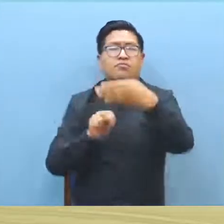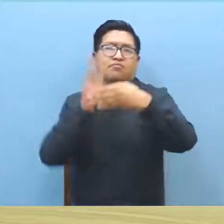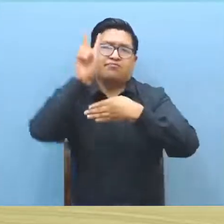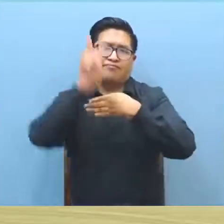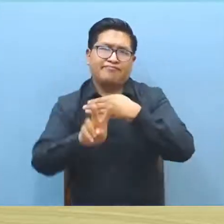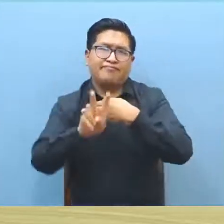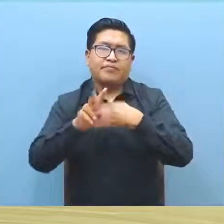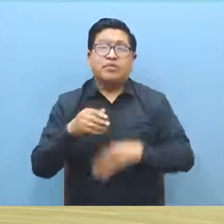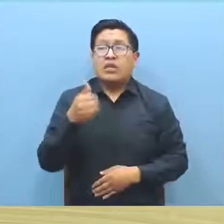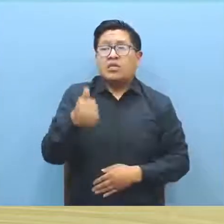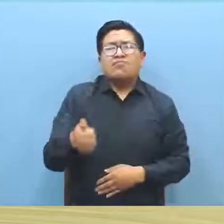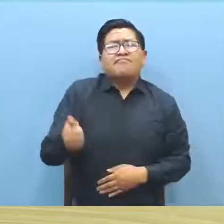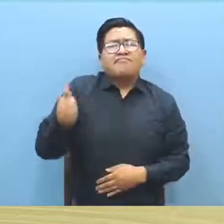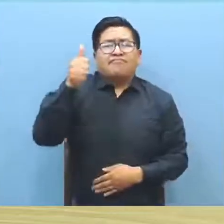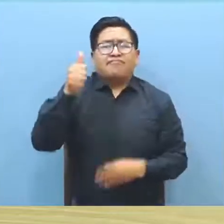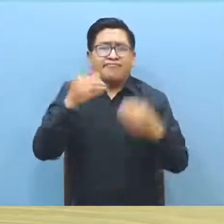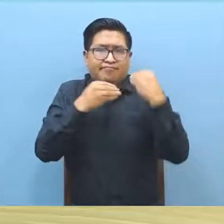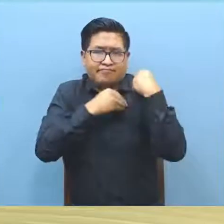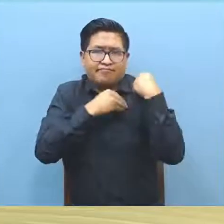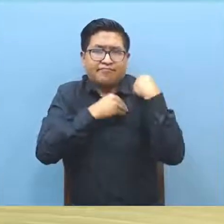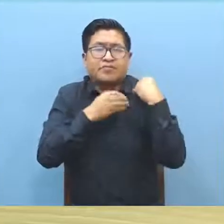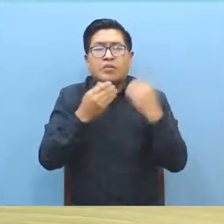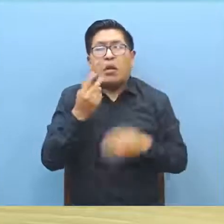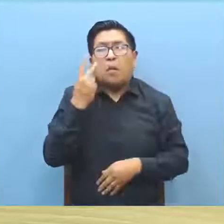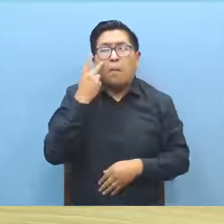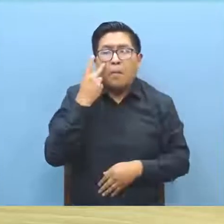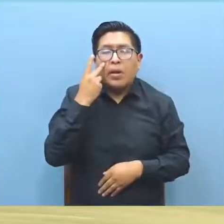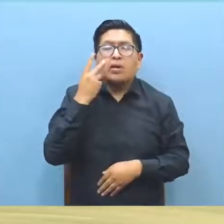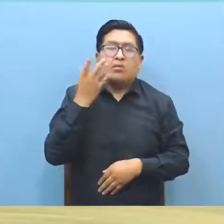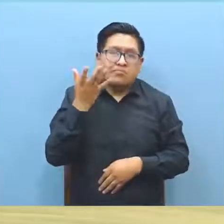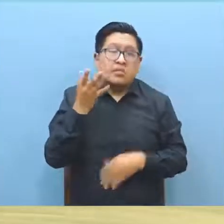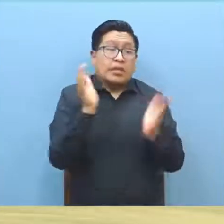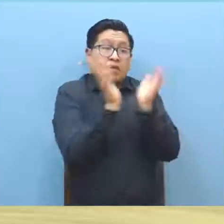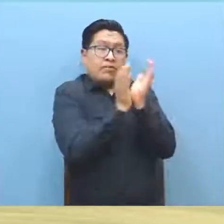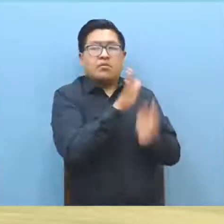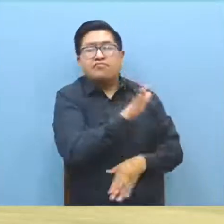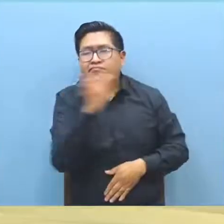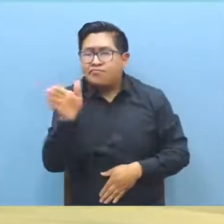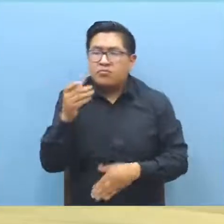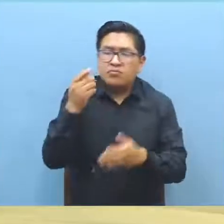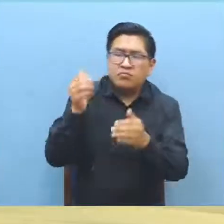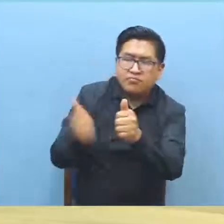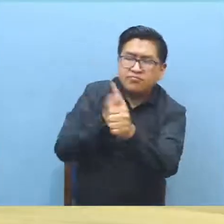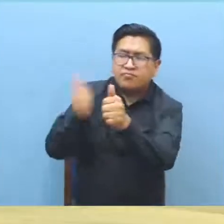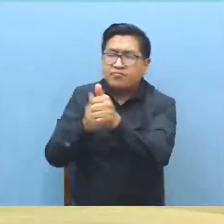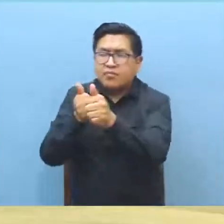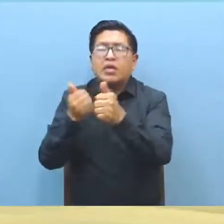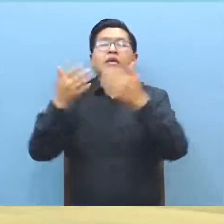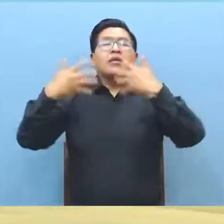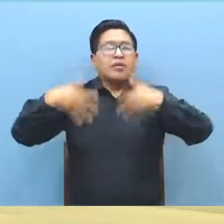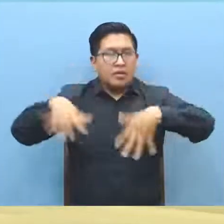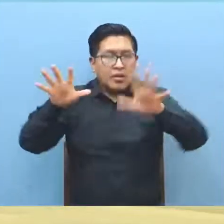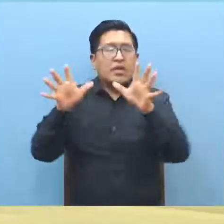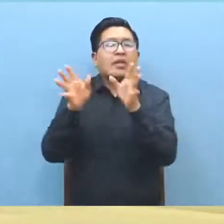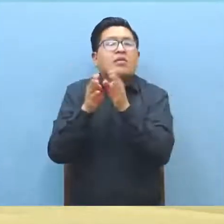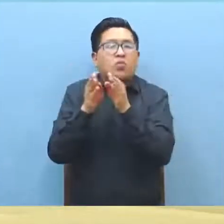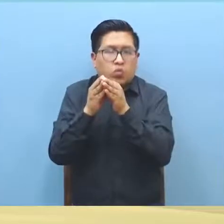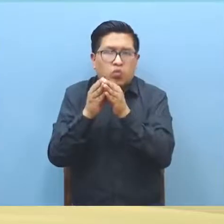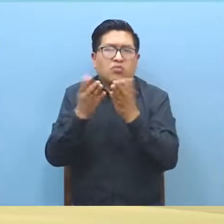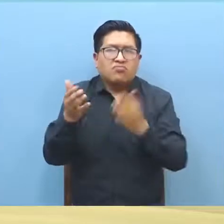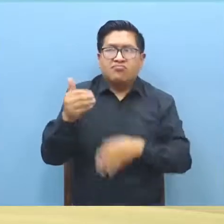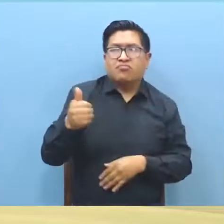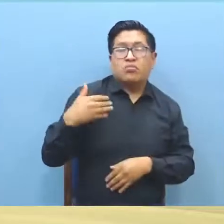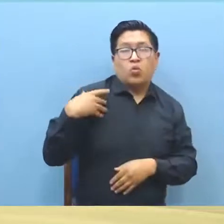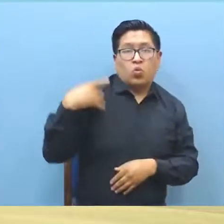pasado. El supervisor SCP, Humberto Vásquez, indicó que se viene gestionando una reunión con el empresario y su asesor legal de la